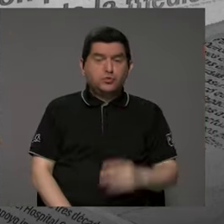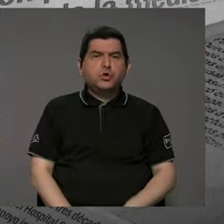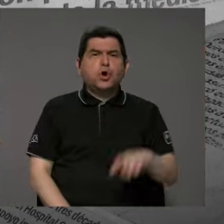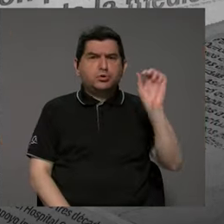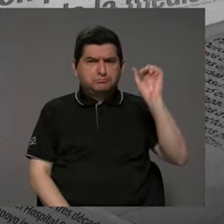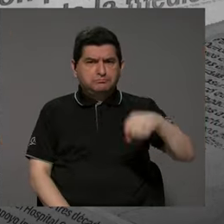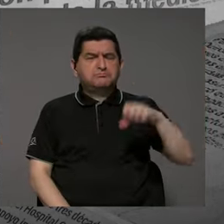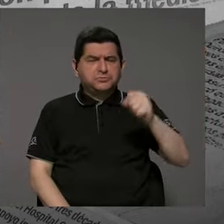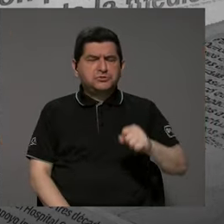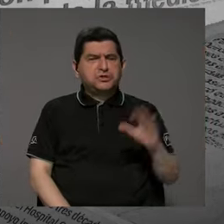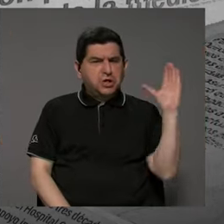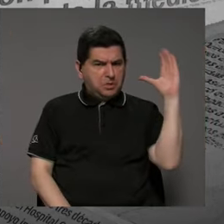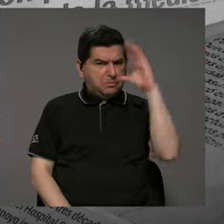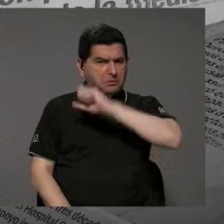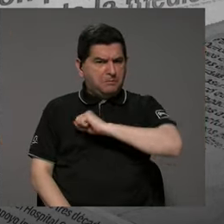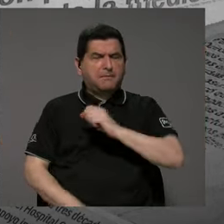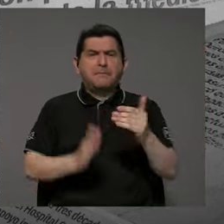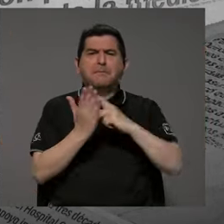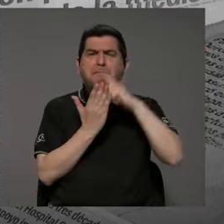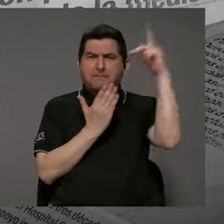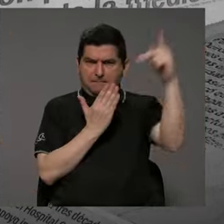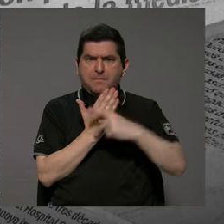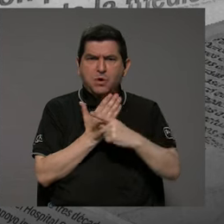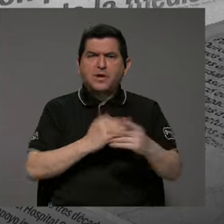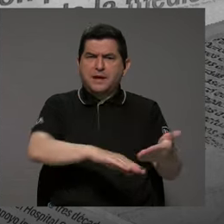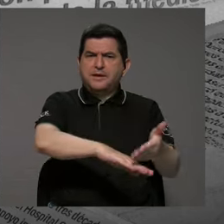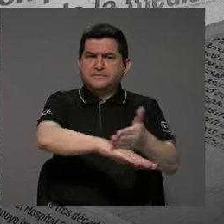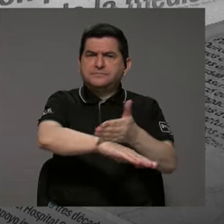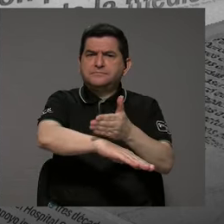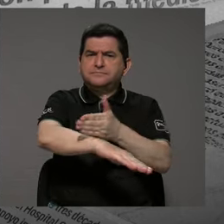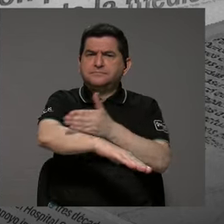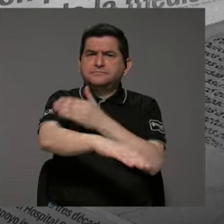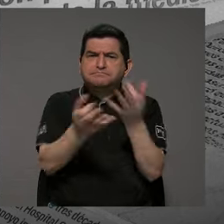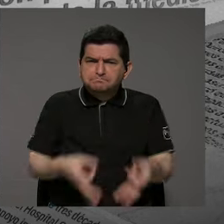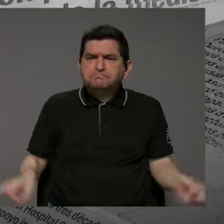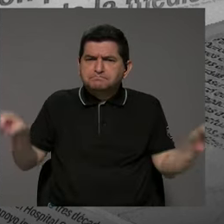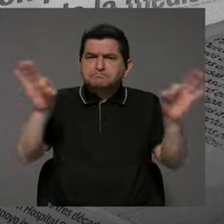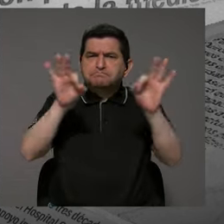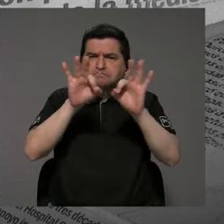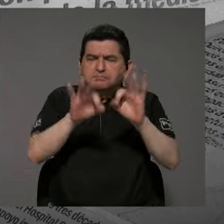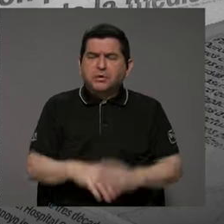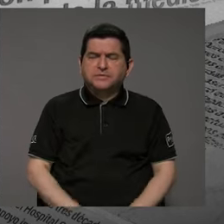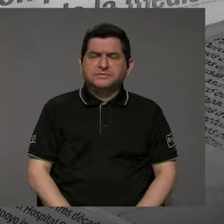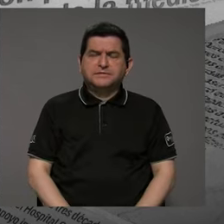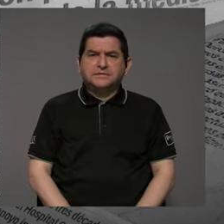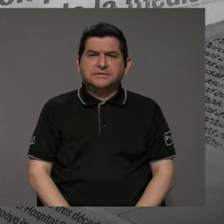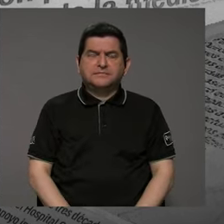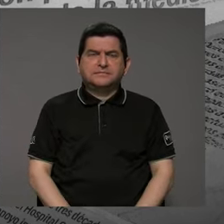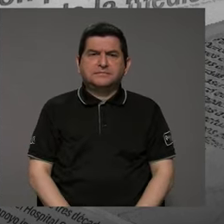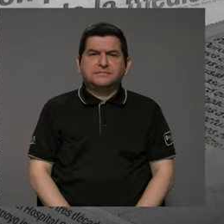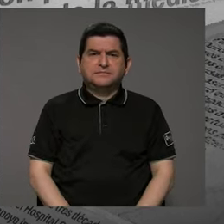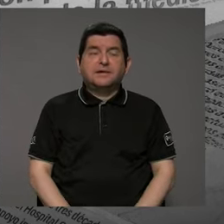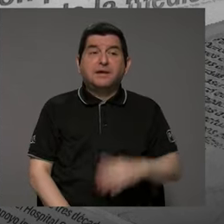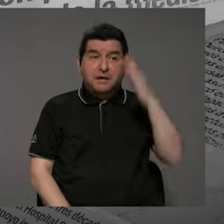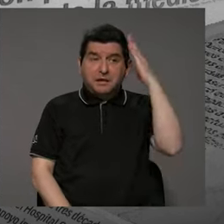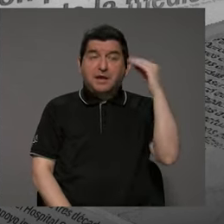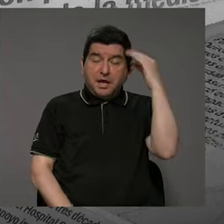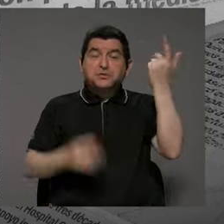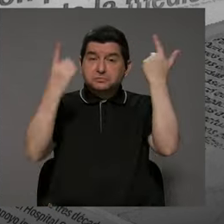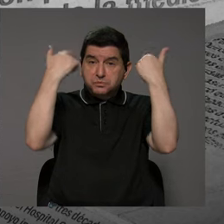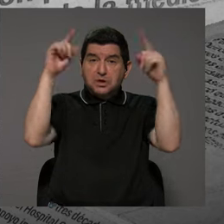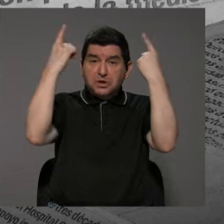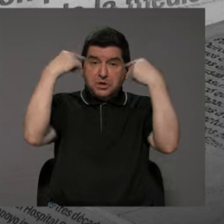podemos apreciar, ¿verdad? Que hay programas que han logrado avanzar sustantivamente de una forma muy importante. Inclusive hay experiencias muy